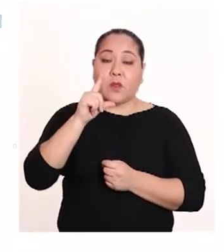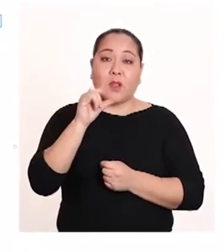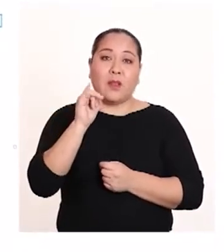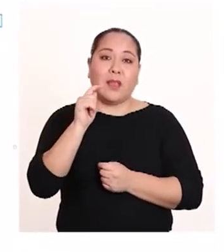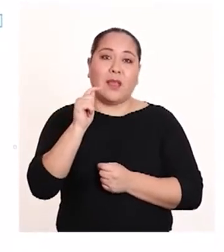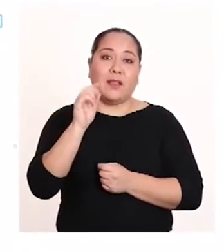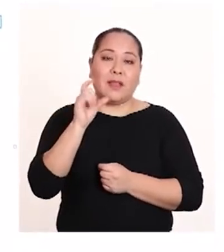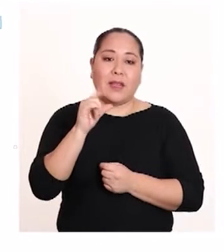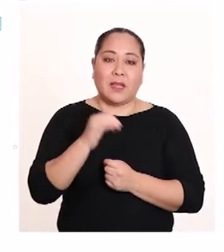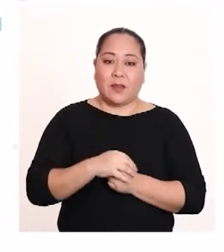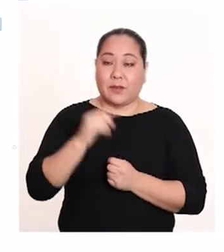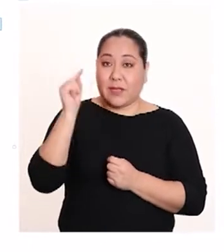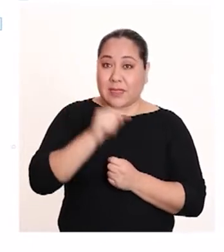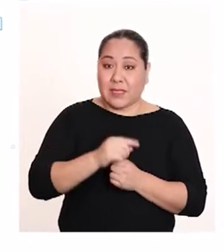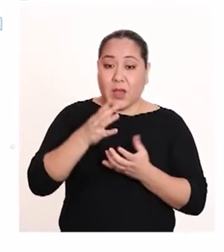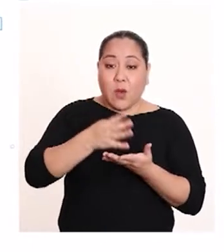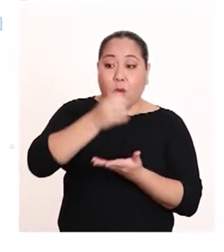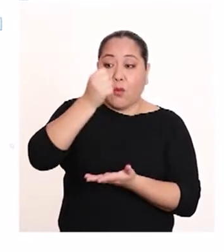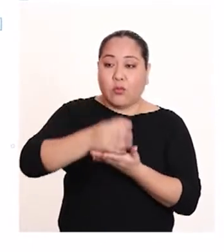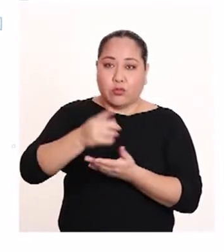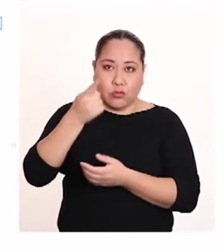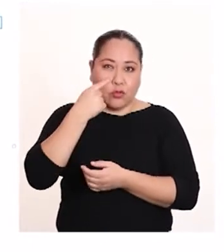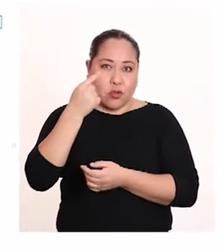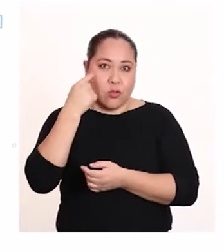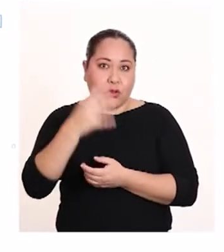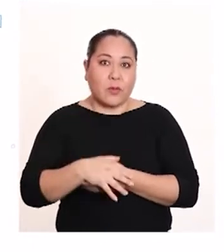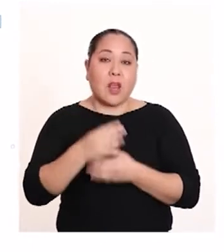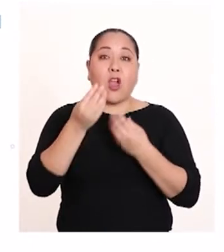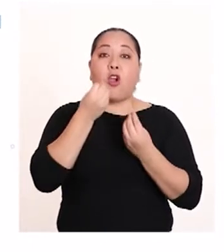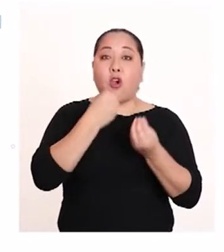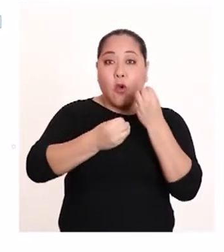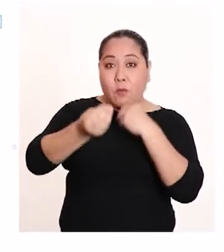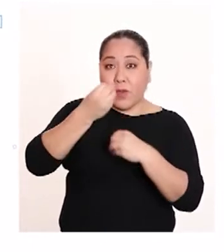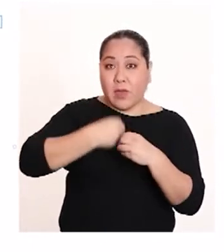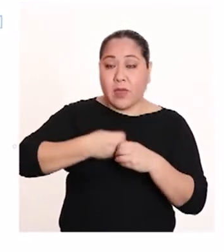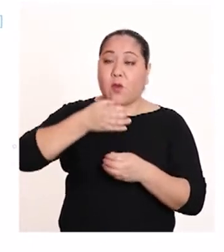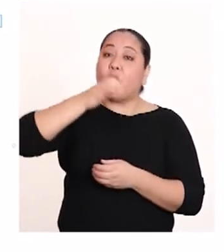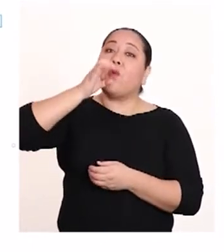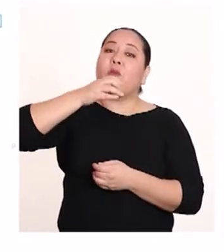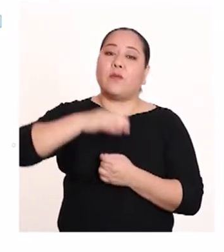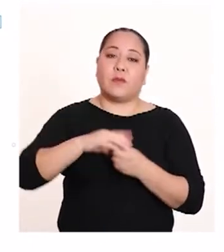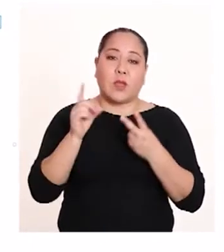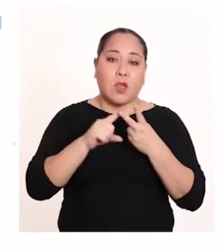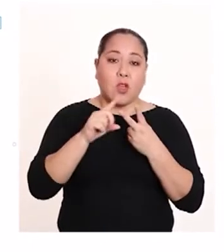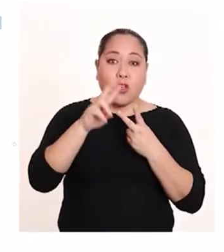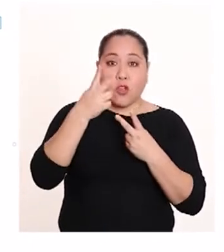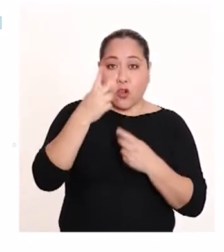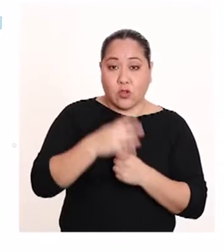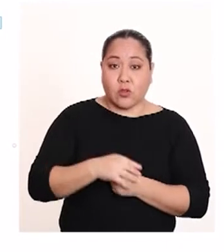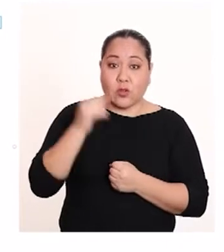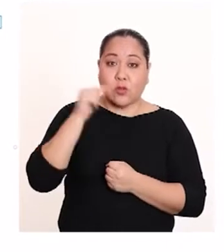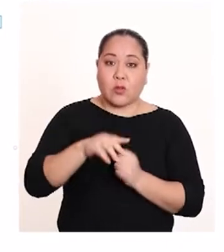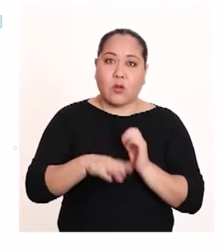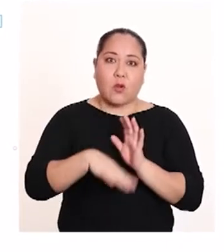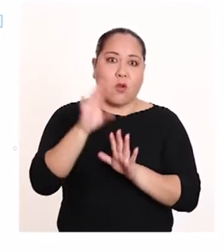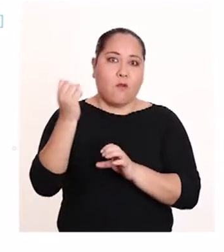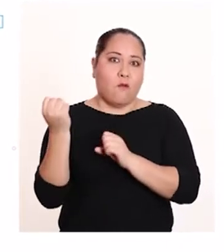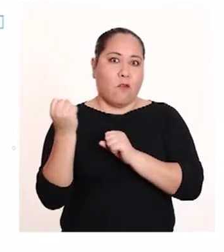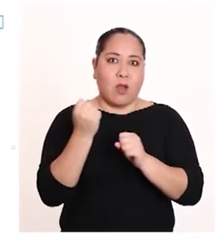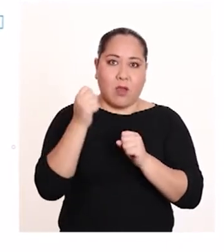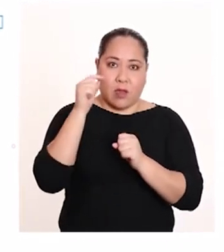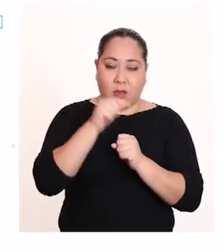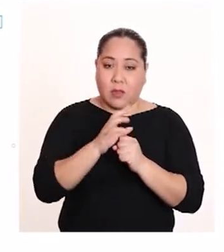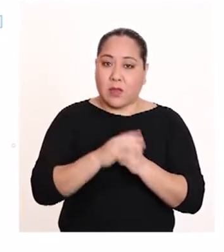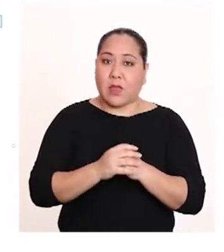teraftelato y es el plástico típico de envases para alimentos y bebidas. El 2 es el polietileno de alta